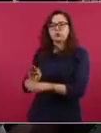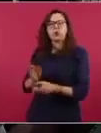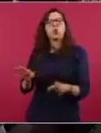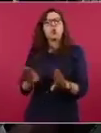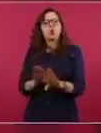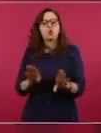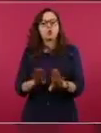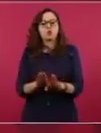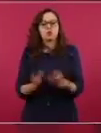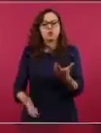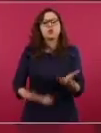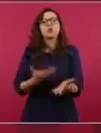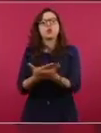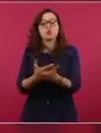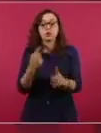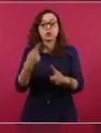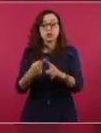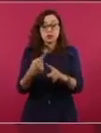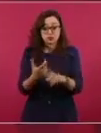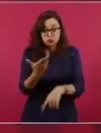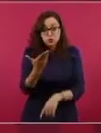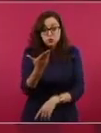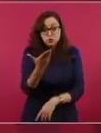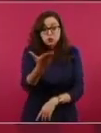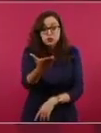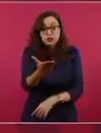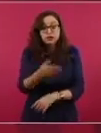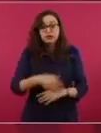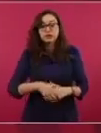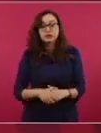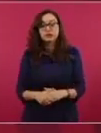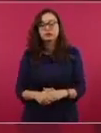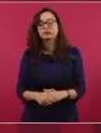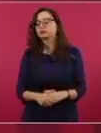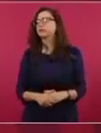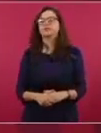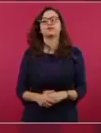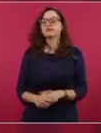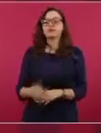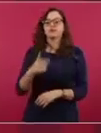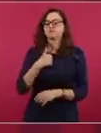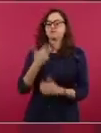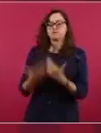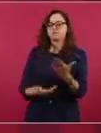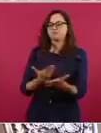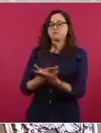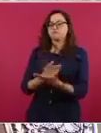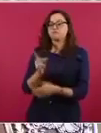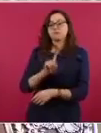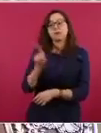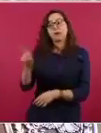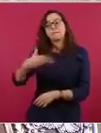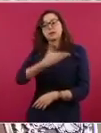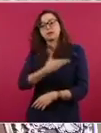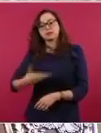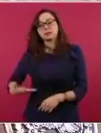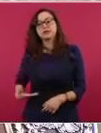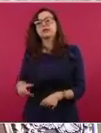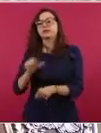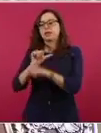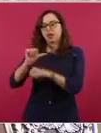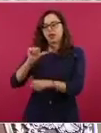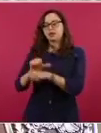Fue una propuesta del presidente de Argentina, de Alberto Fernández, y me